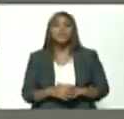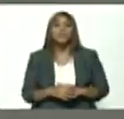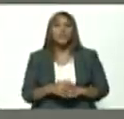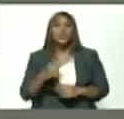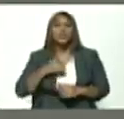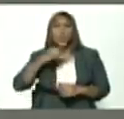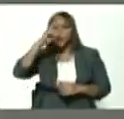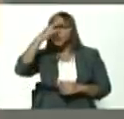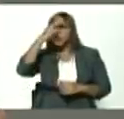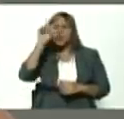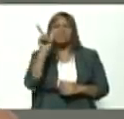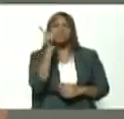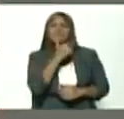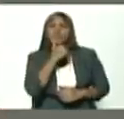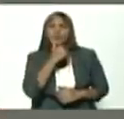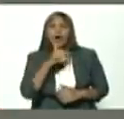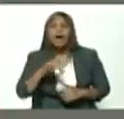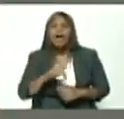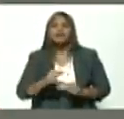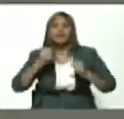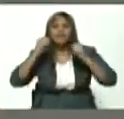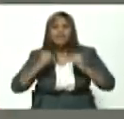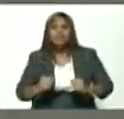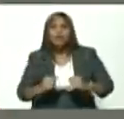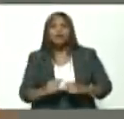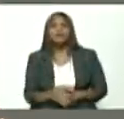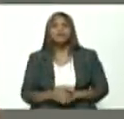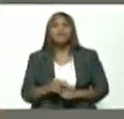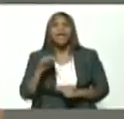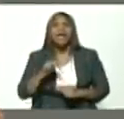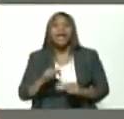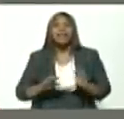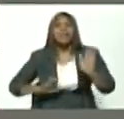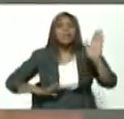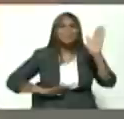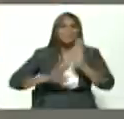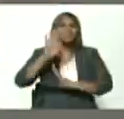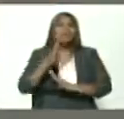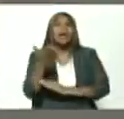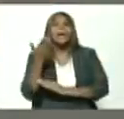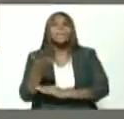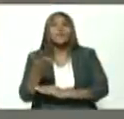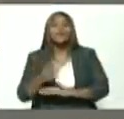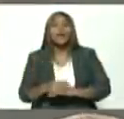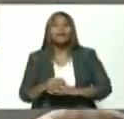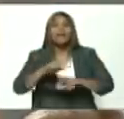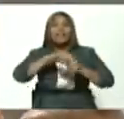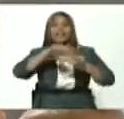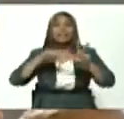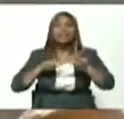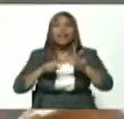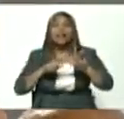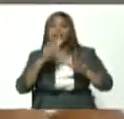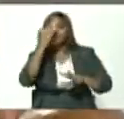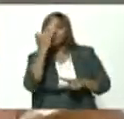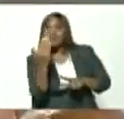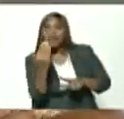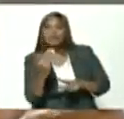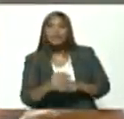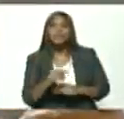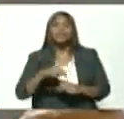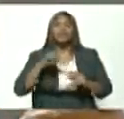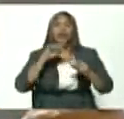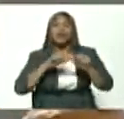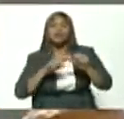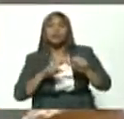tengo duda que con esto se va a dinamizar que con esto va a tener un reimpulso importante en sus tres frentes en el frente sindical en el